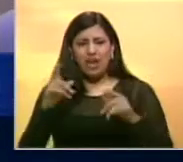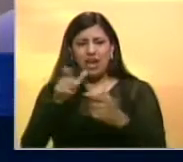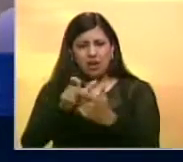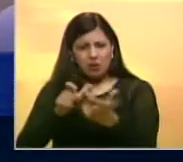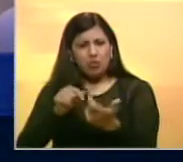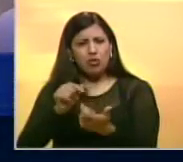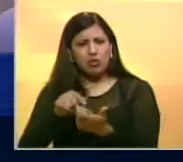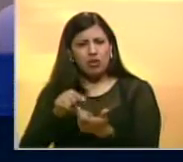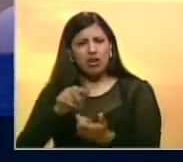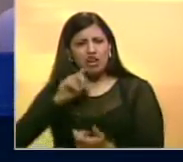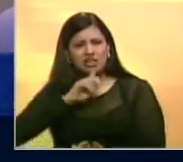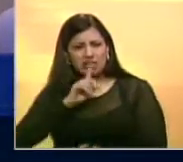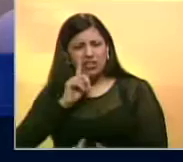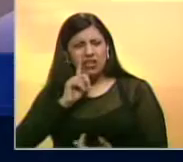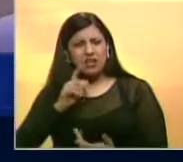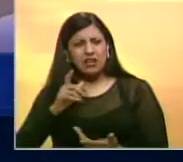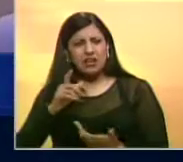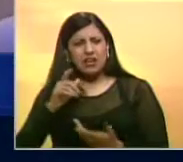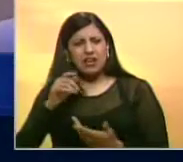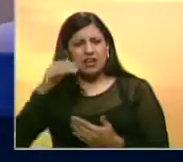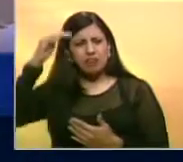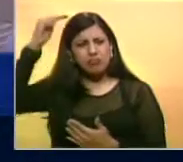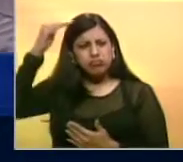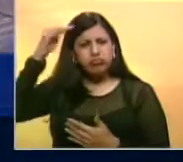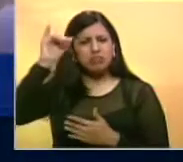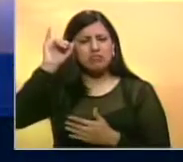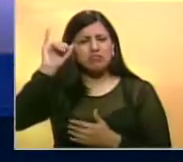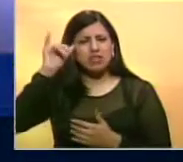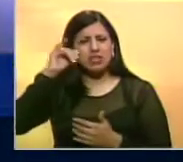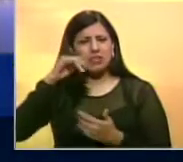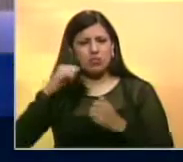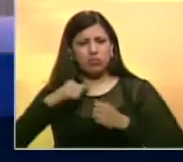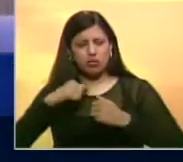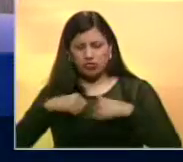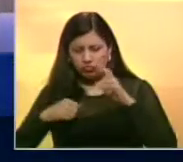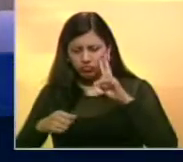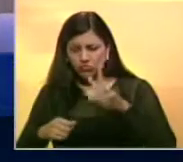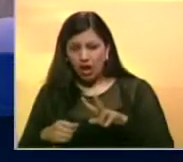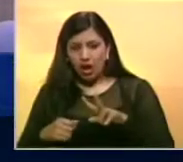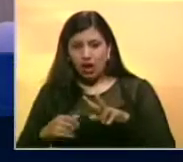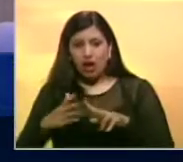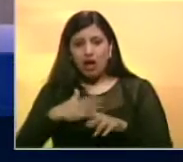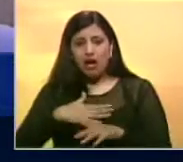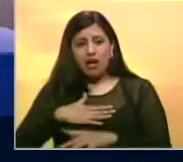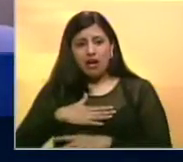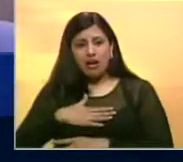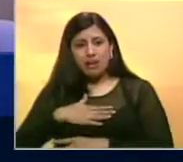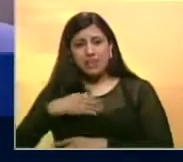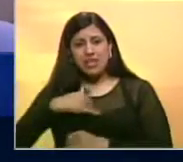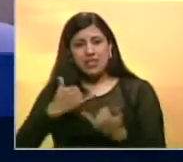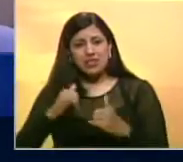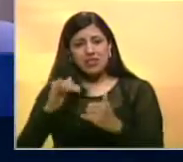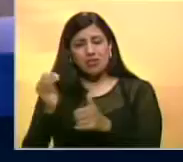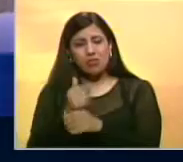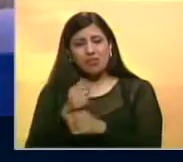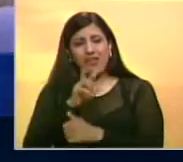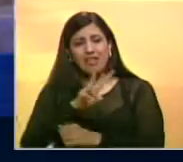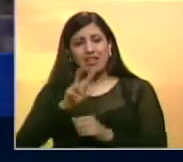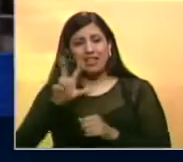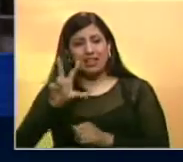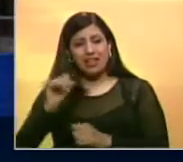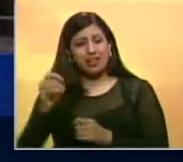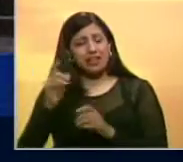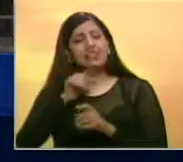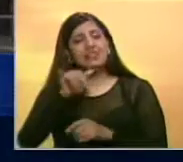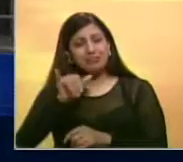cadáver con la altura de él, corta altura y todo eso, entonces nos dieron que vinieron al 30 y vinimos al 30 y si era el